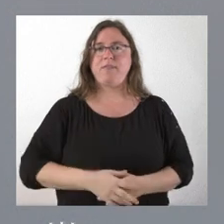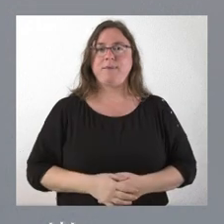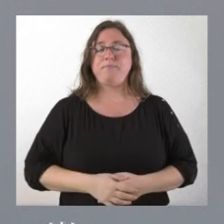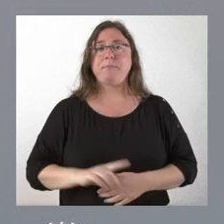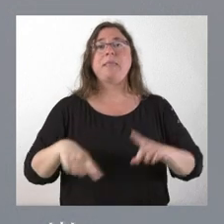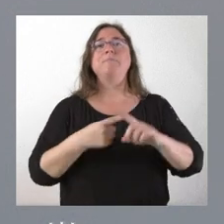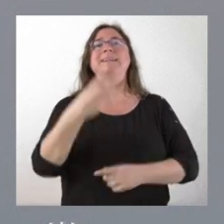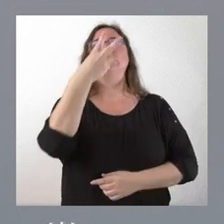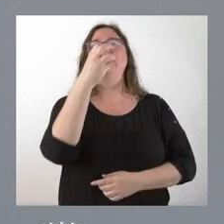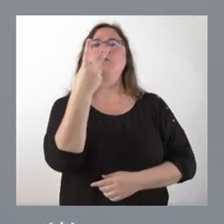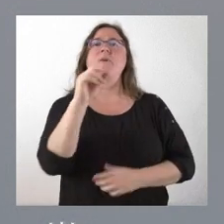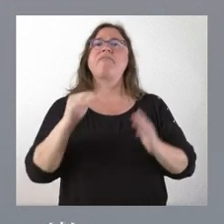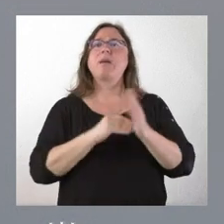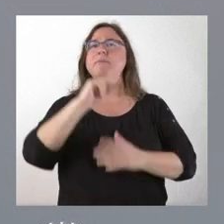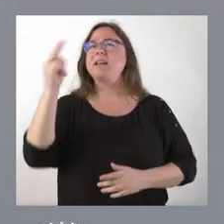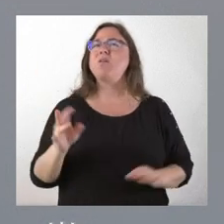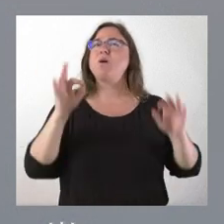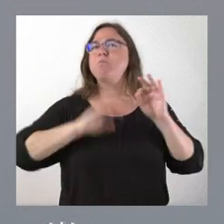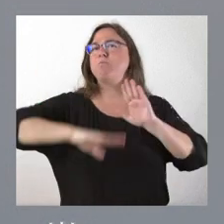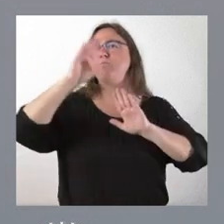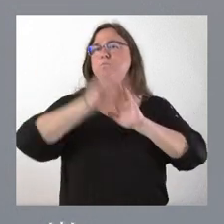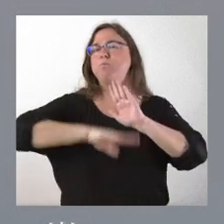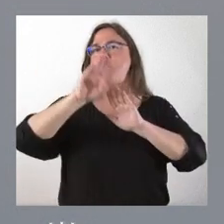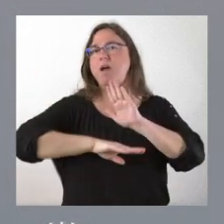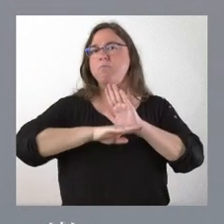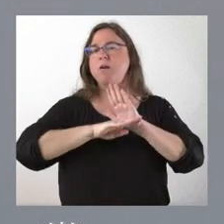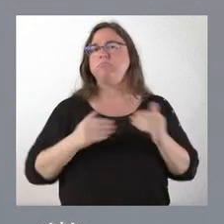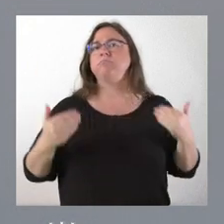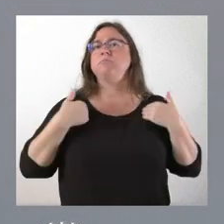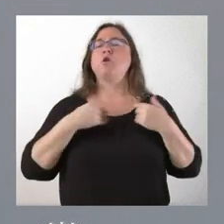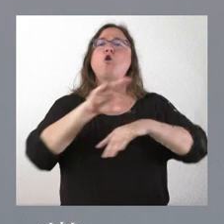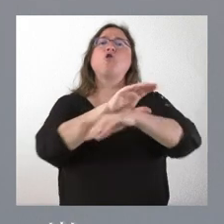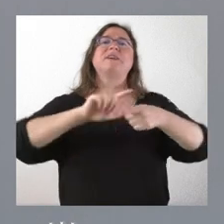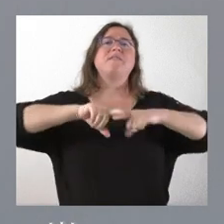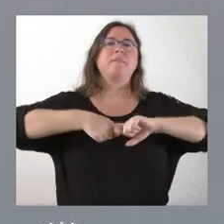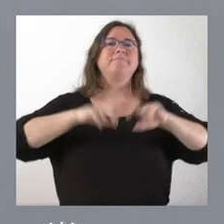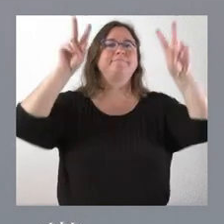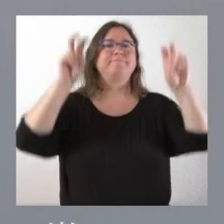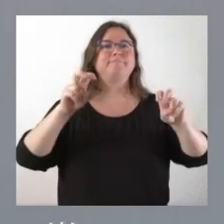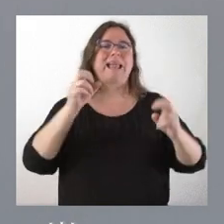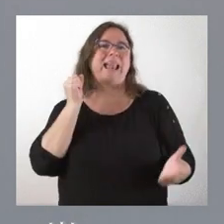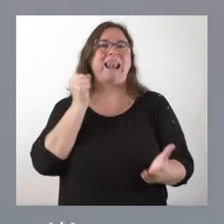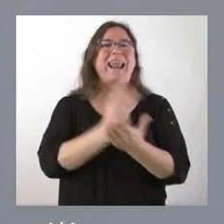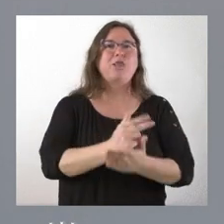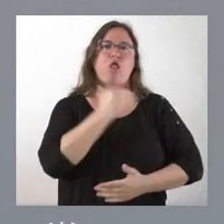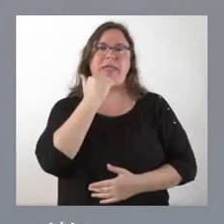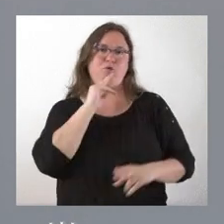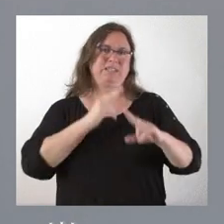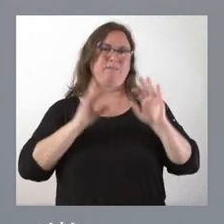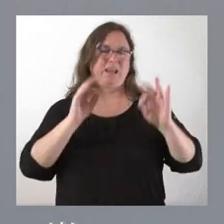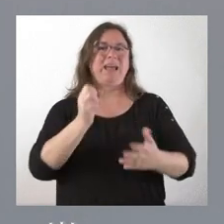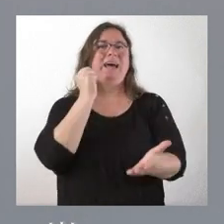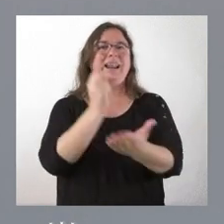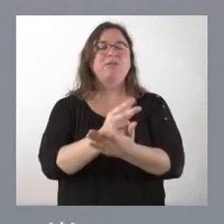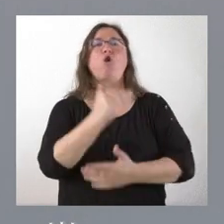320.000 euros para el programa puesto en marcha por la consejería de familia titulado Reto Zamora. Se trata con ello